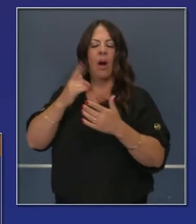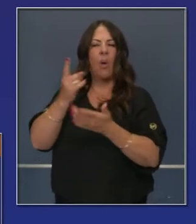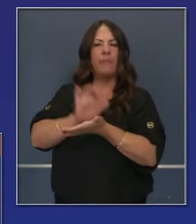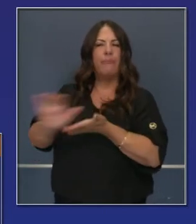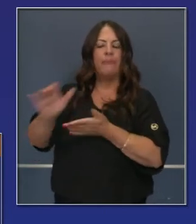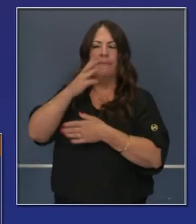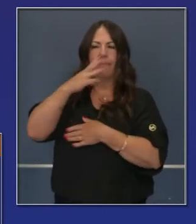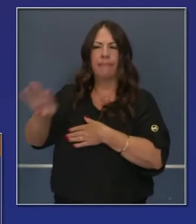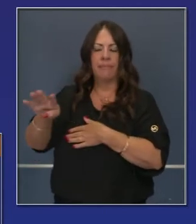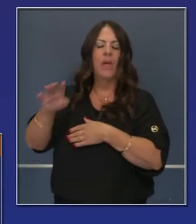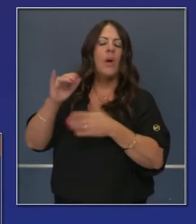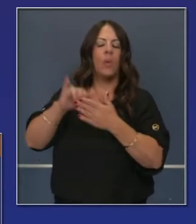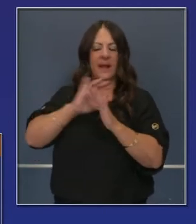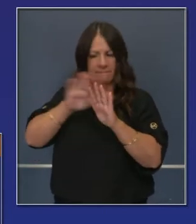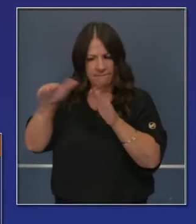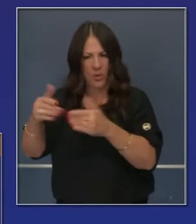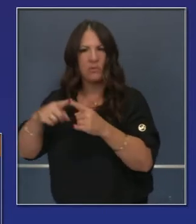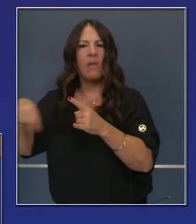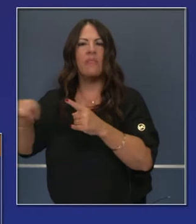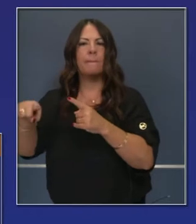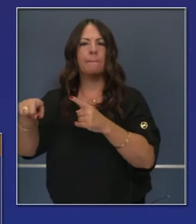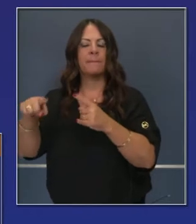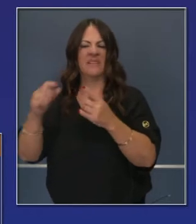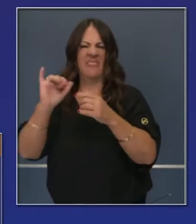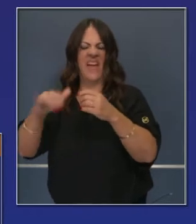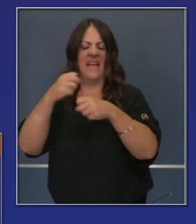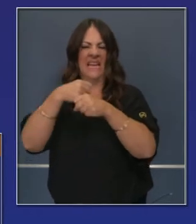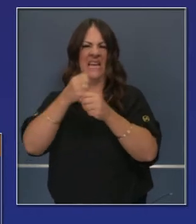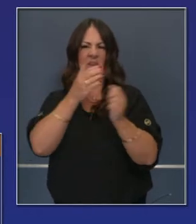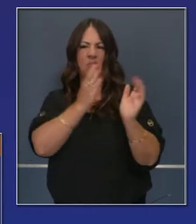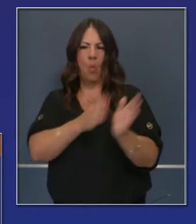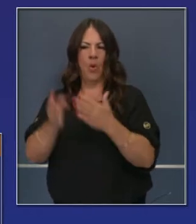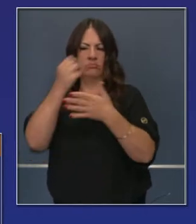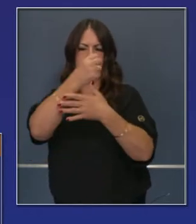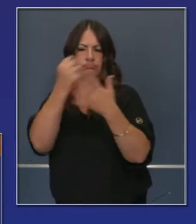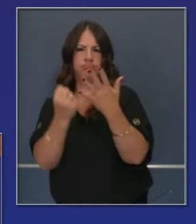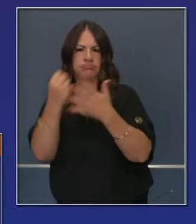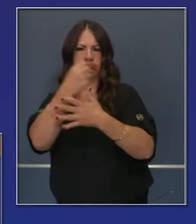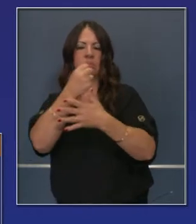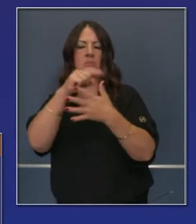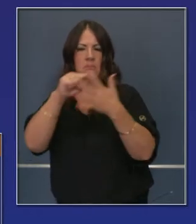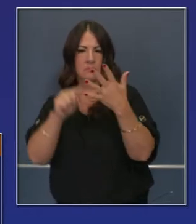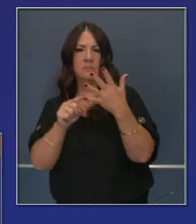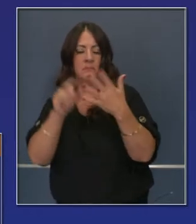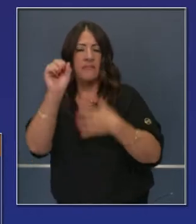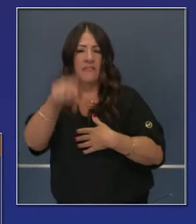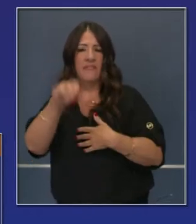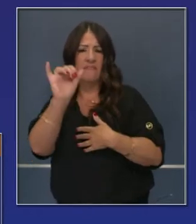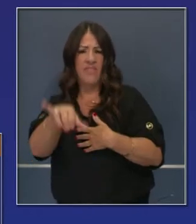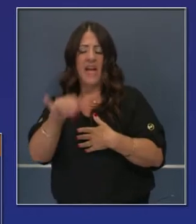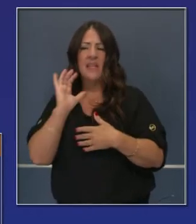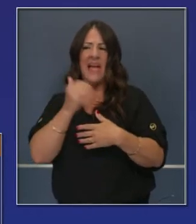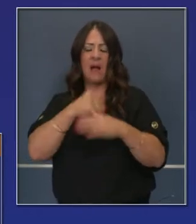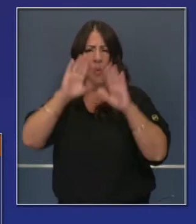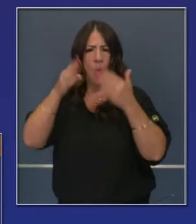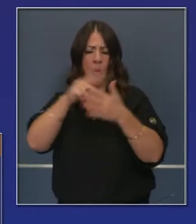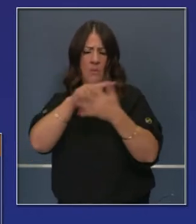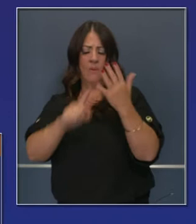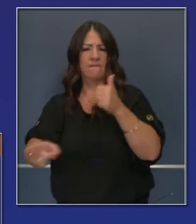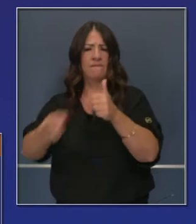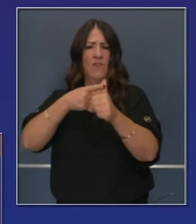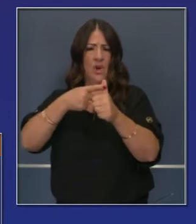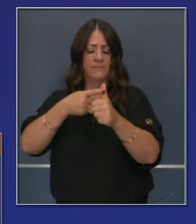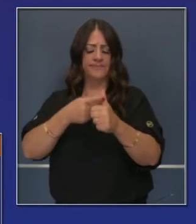frecuencia están dejadas atrás cuando se habla de vacunas y de suministros de salud pública.